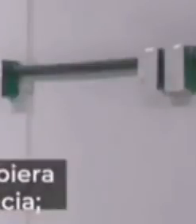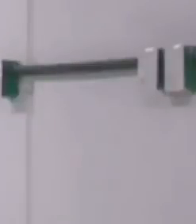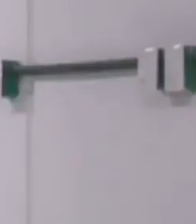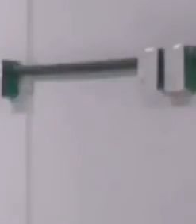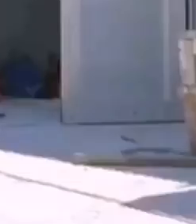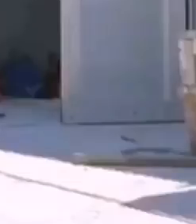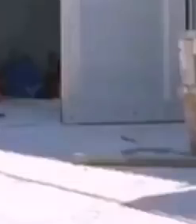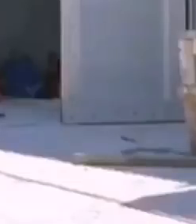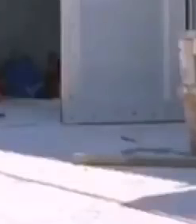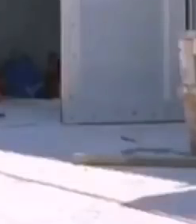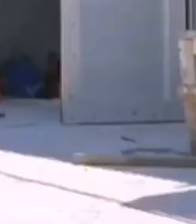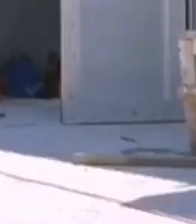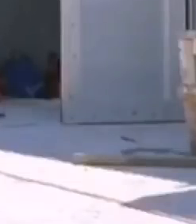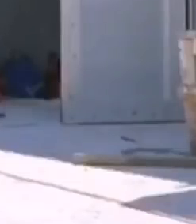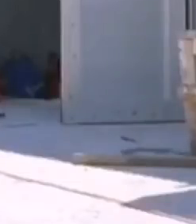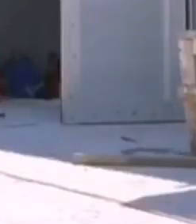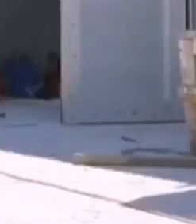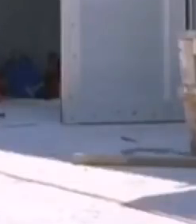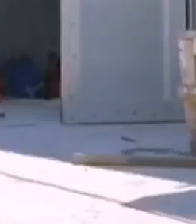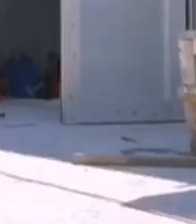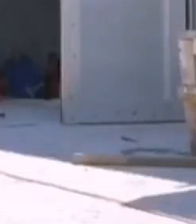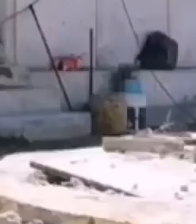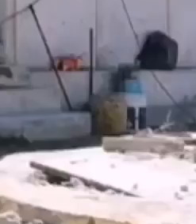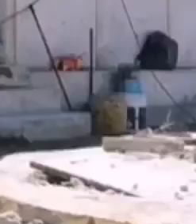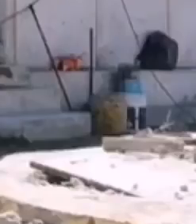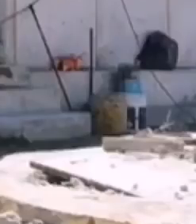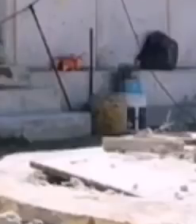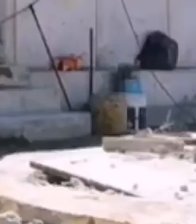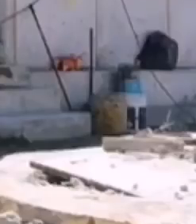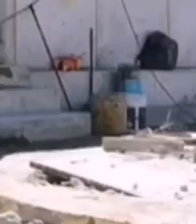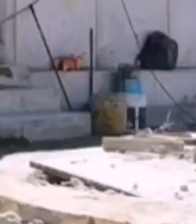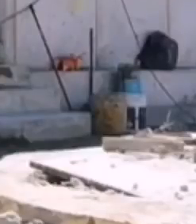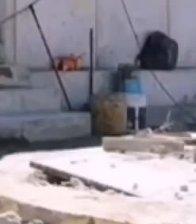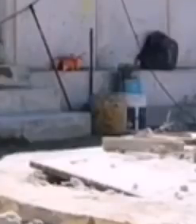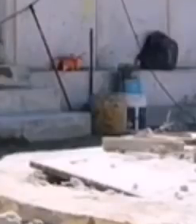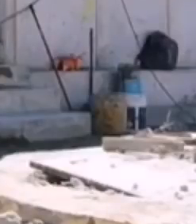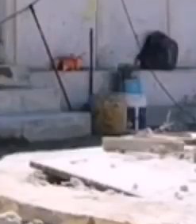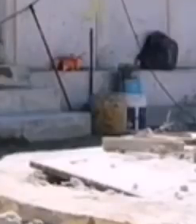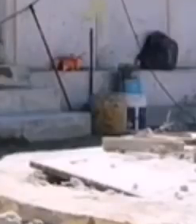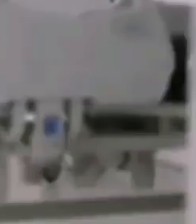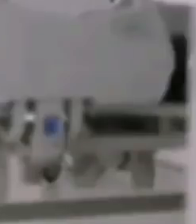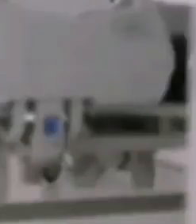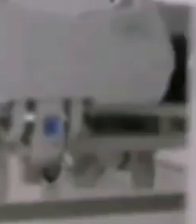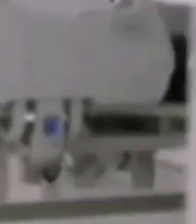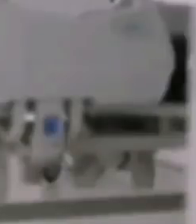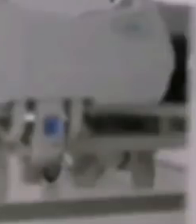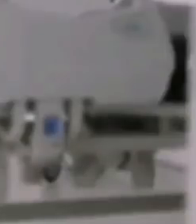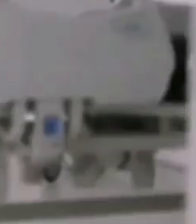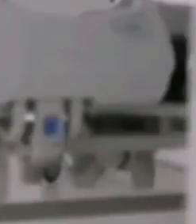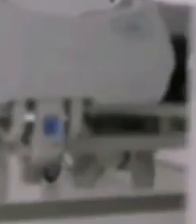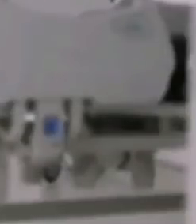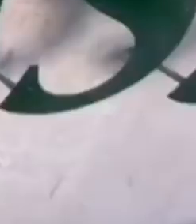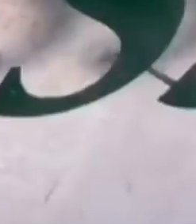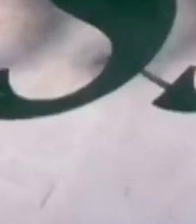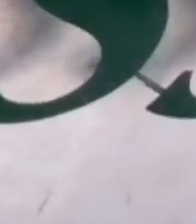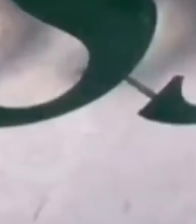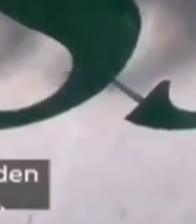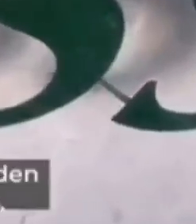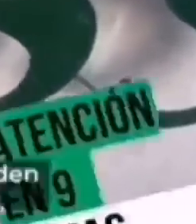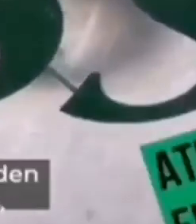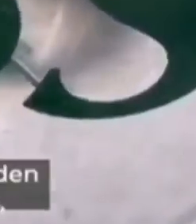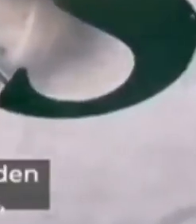influencia. Sin embargo, la flexibilidad en la construcción de estas unidades permitió atender nueve áreas geográficas diferentes.